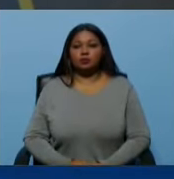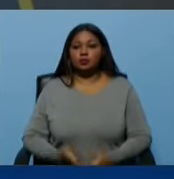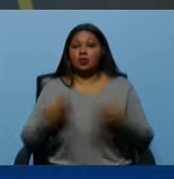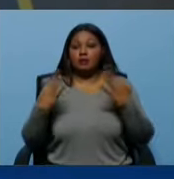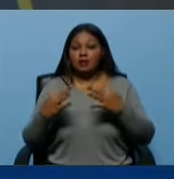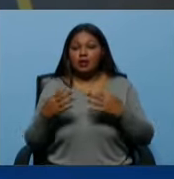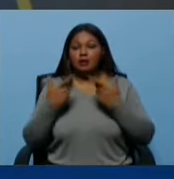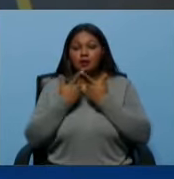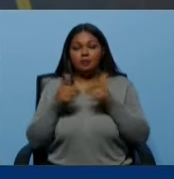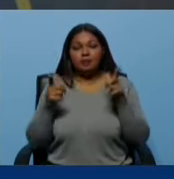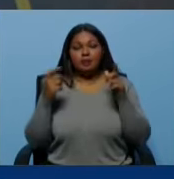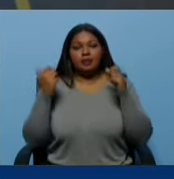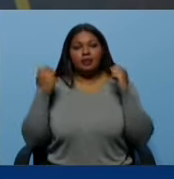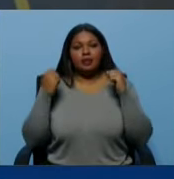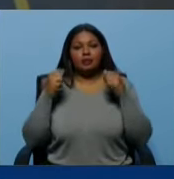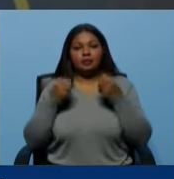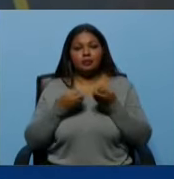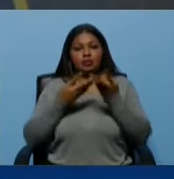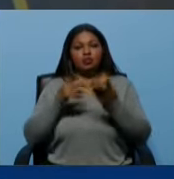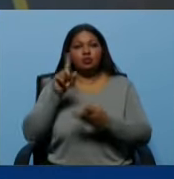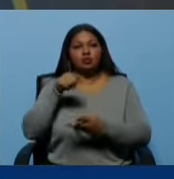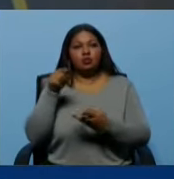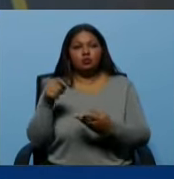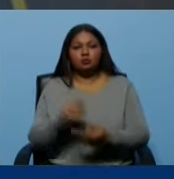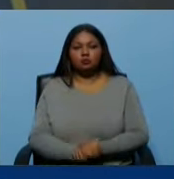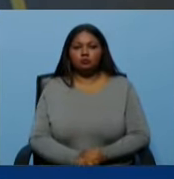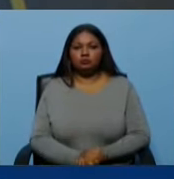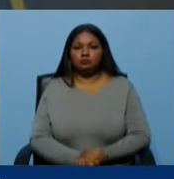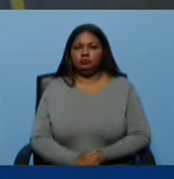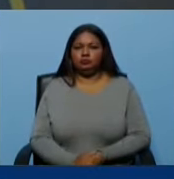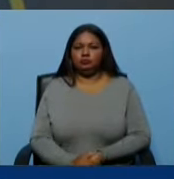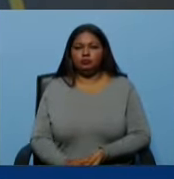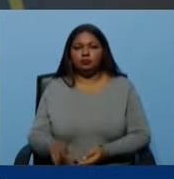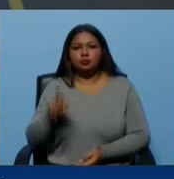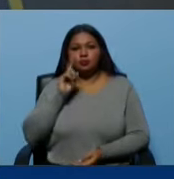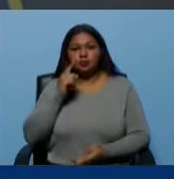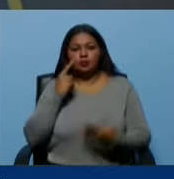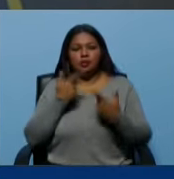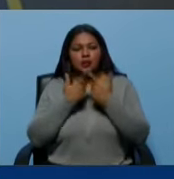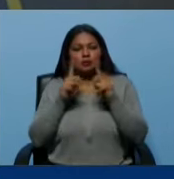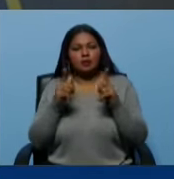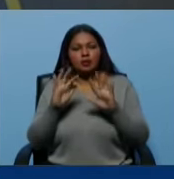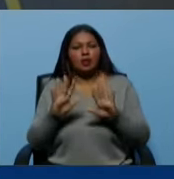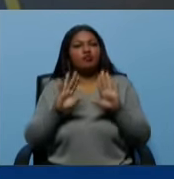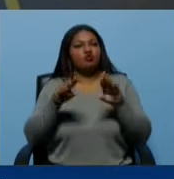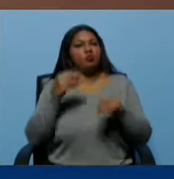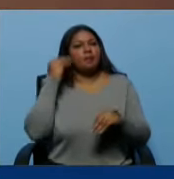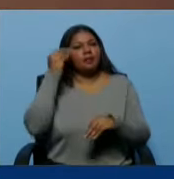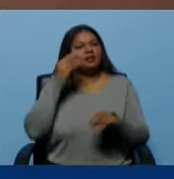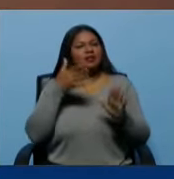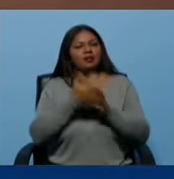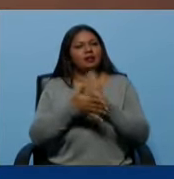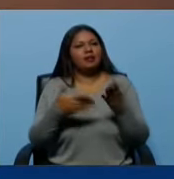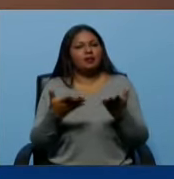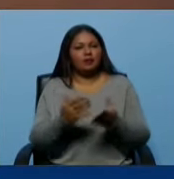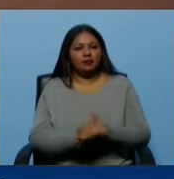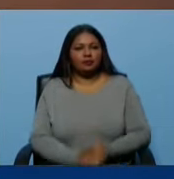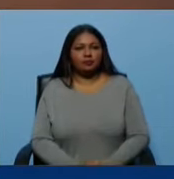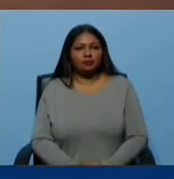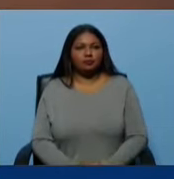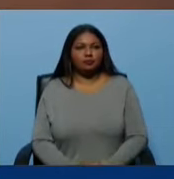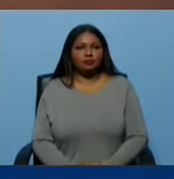la libertad de expresión. Es una falsa percepción de libertad. Ahora, ¿tú crees que hay una